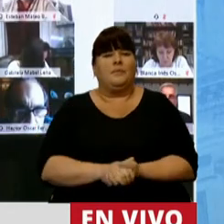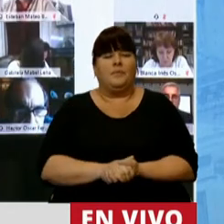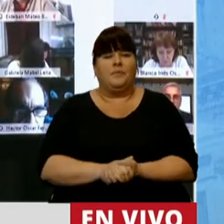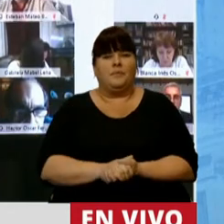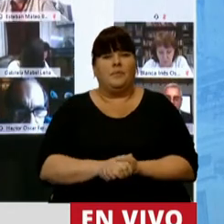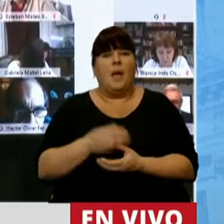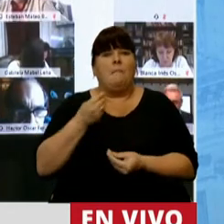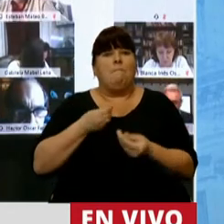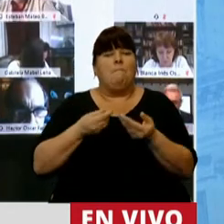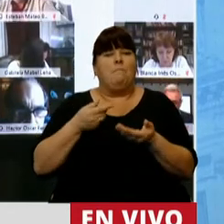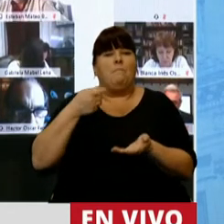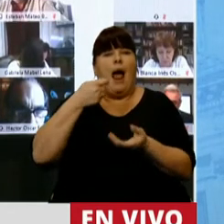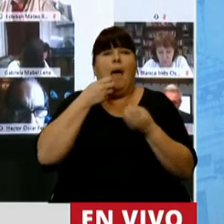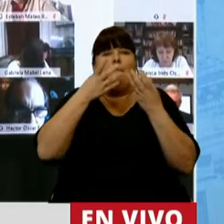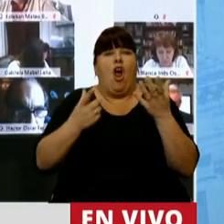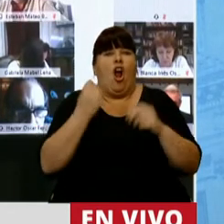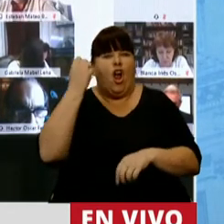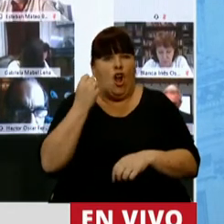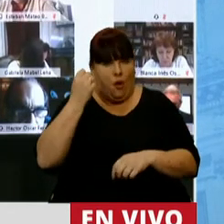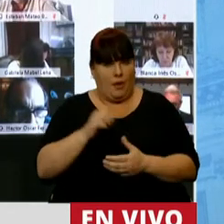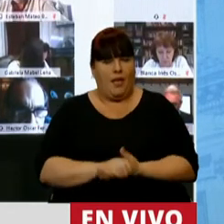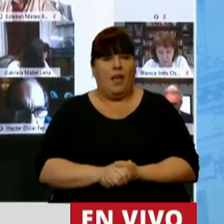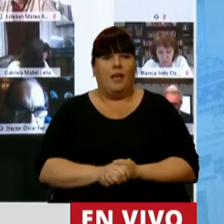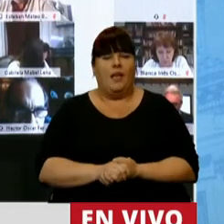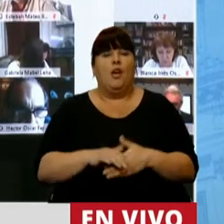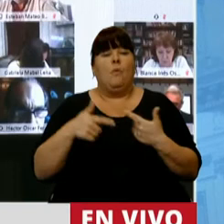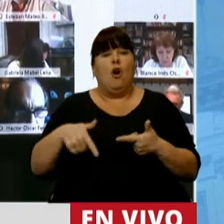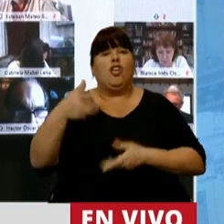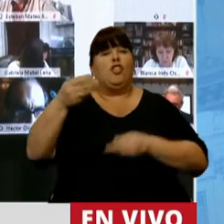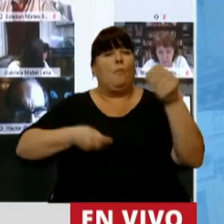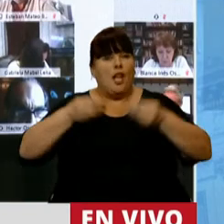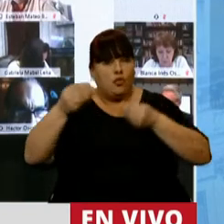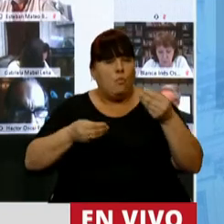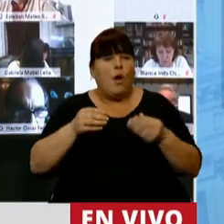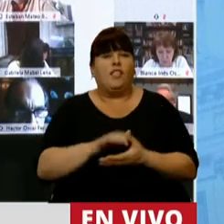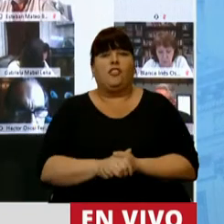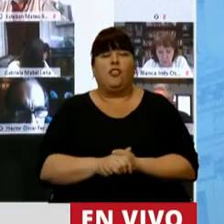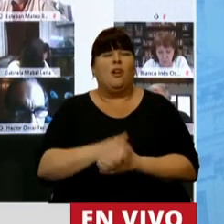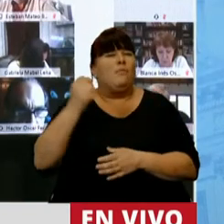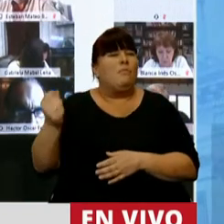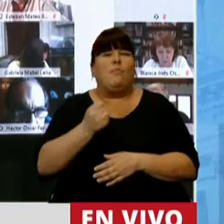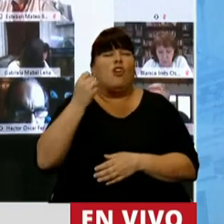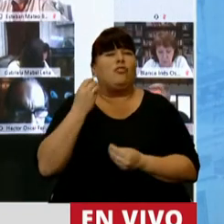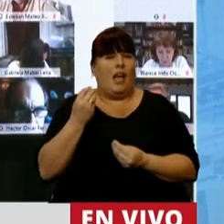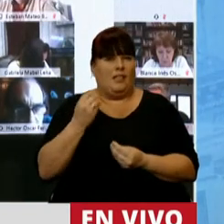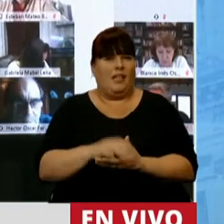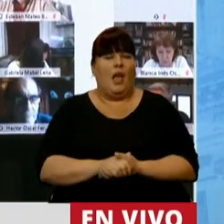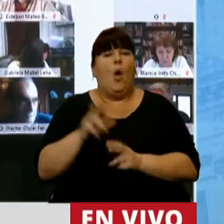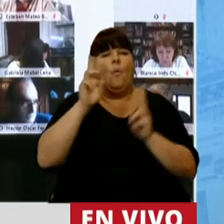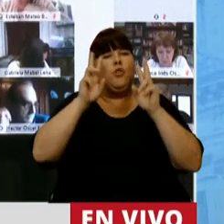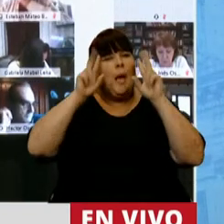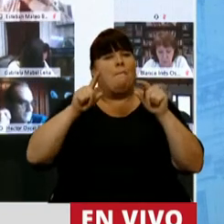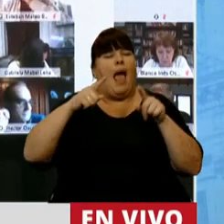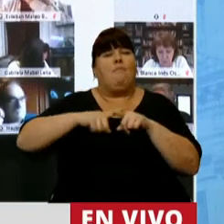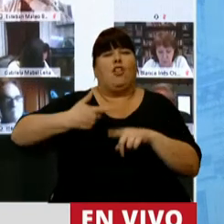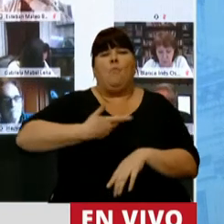de recuperar nuestra economía. Para eso, este presupuesto plantea como fundamental la construcción de políticas